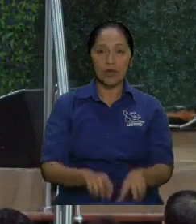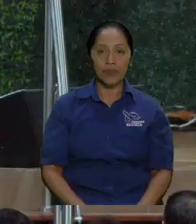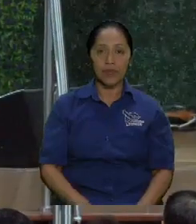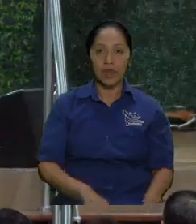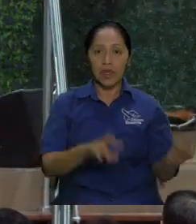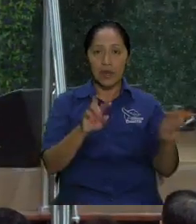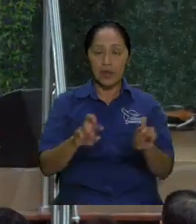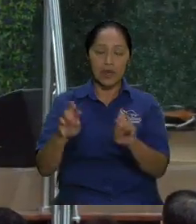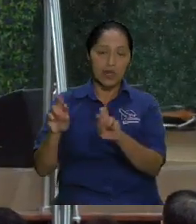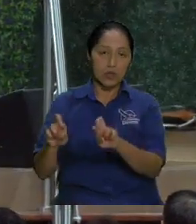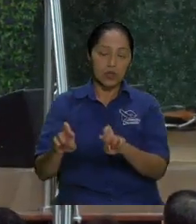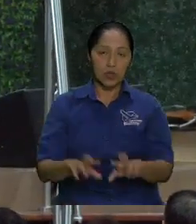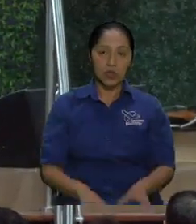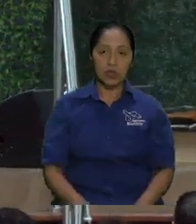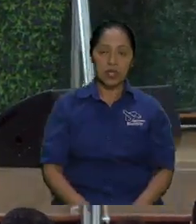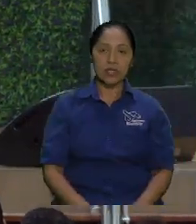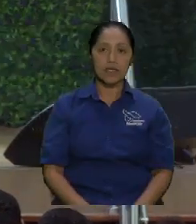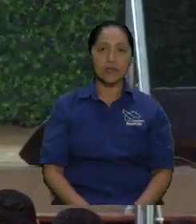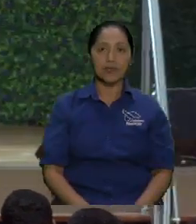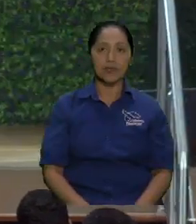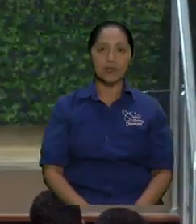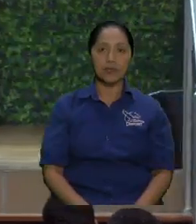y así pasa también en lo físico